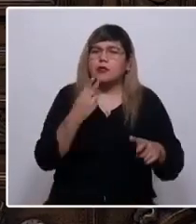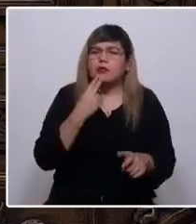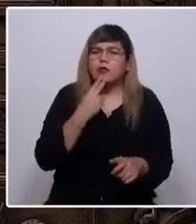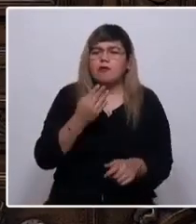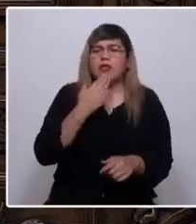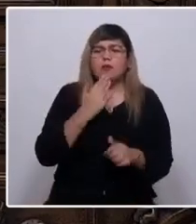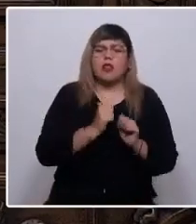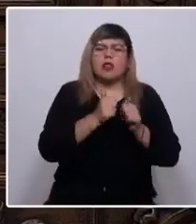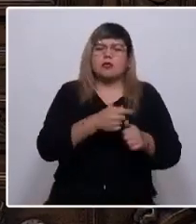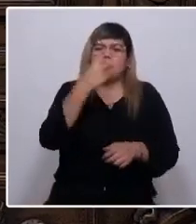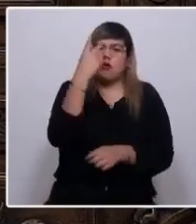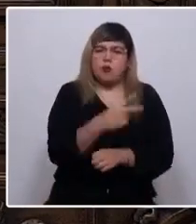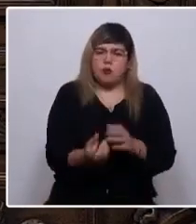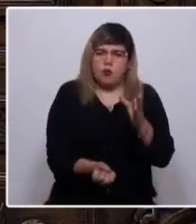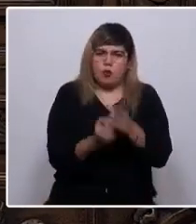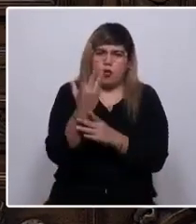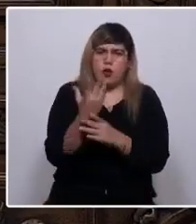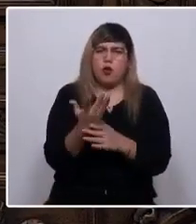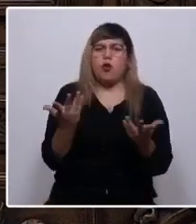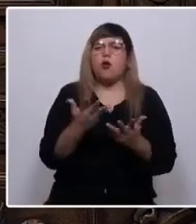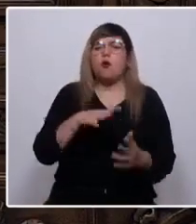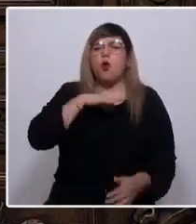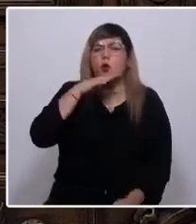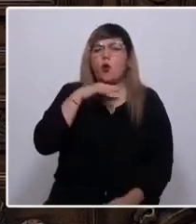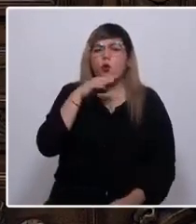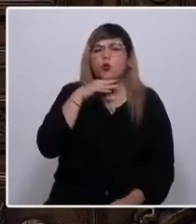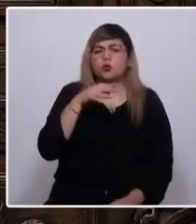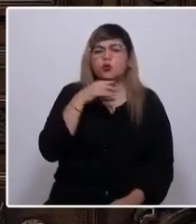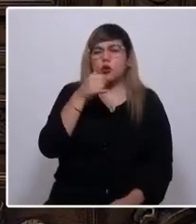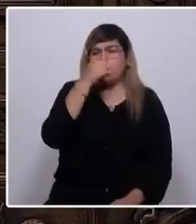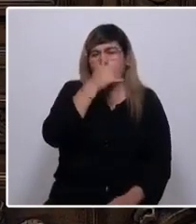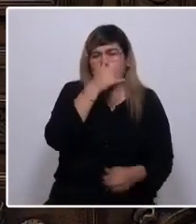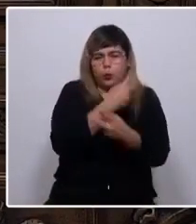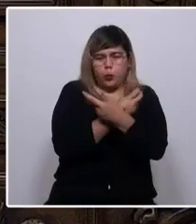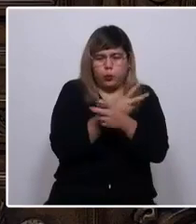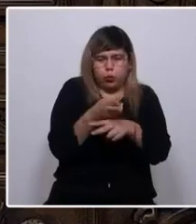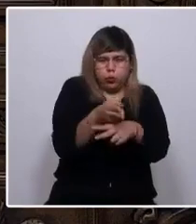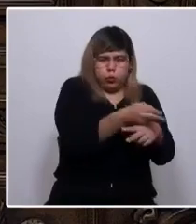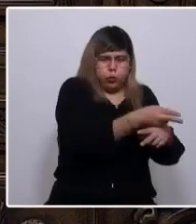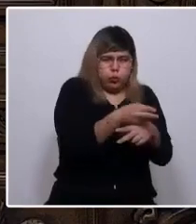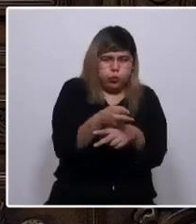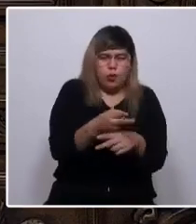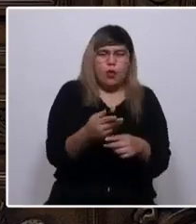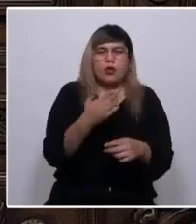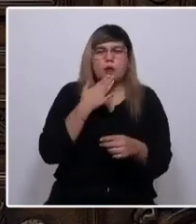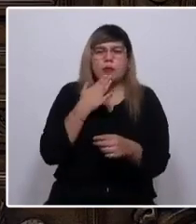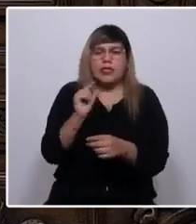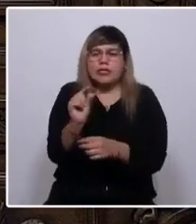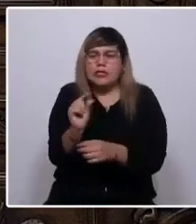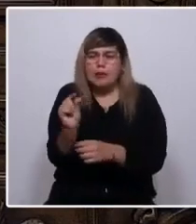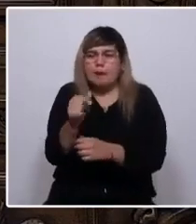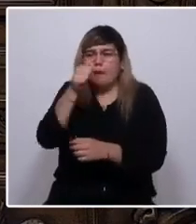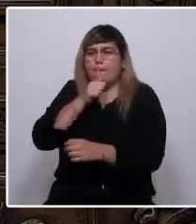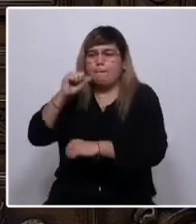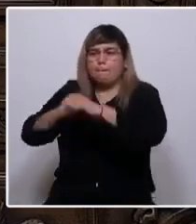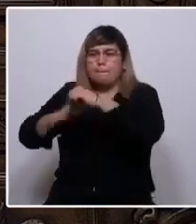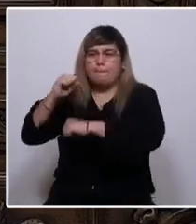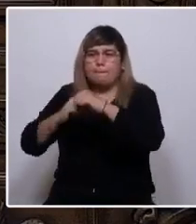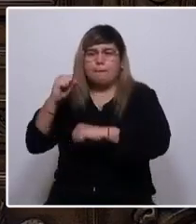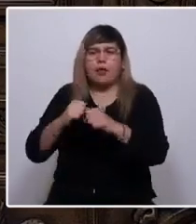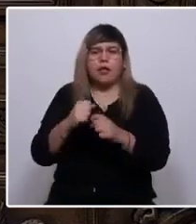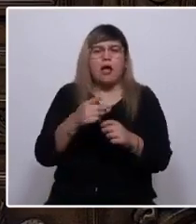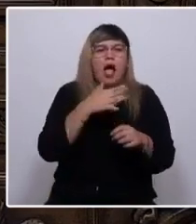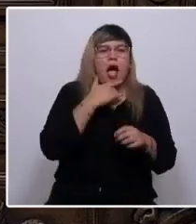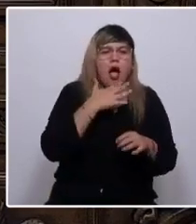propios de la modernidad, como el uso de tóxicos pesticidas, la privatización de las semillas, el secuestro de nuestras